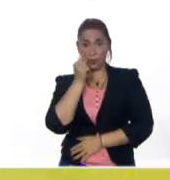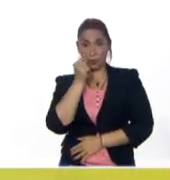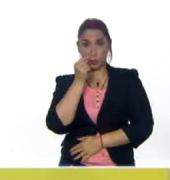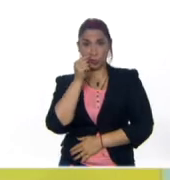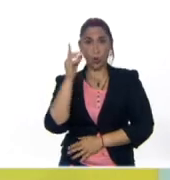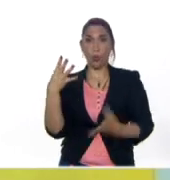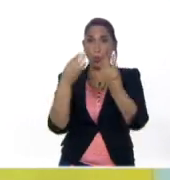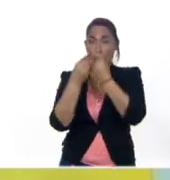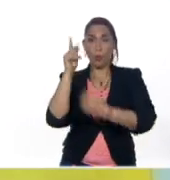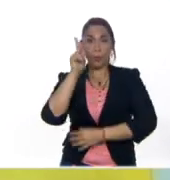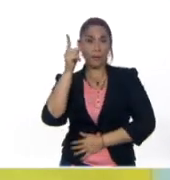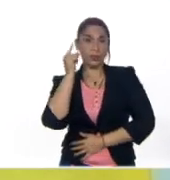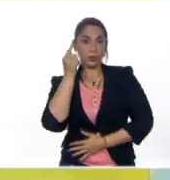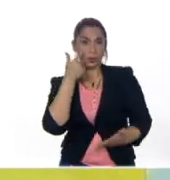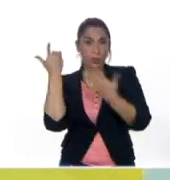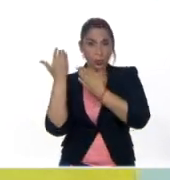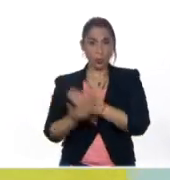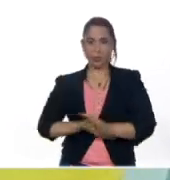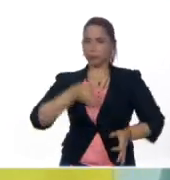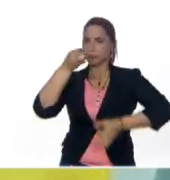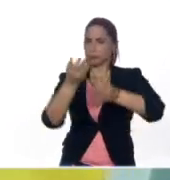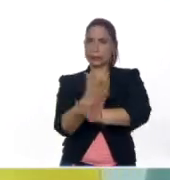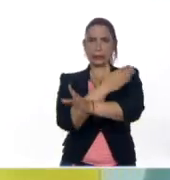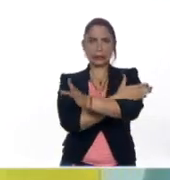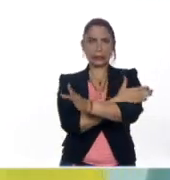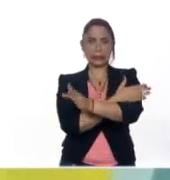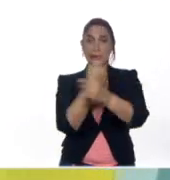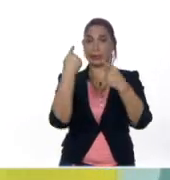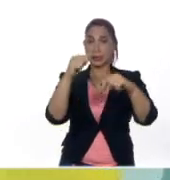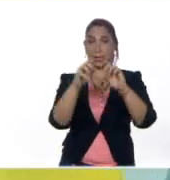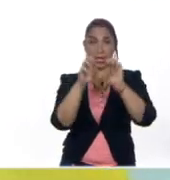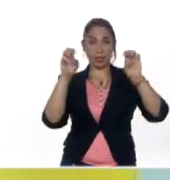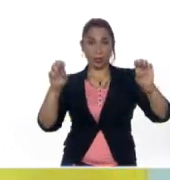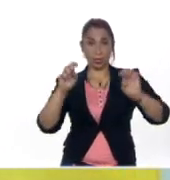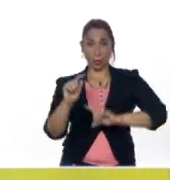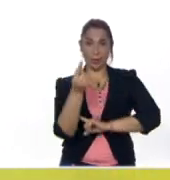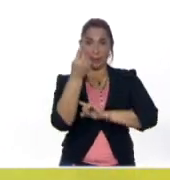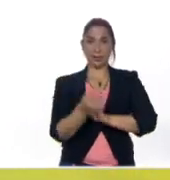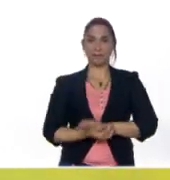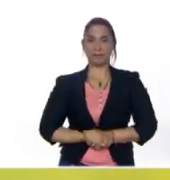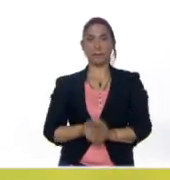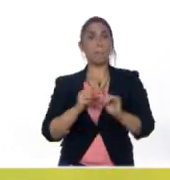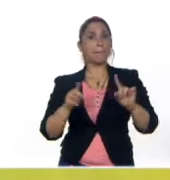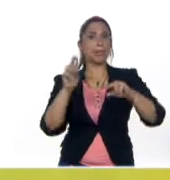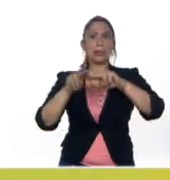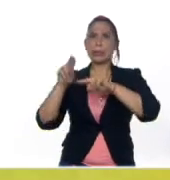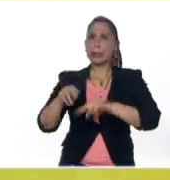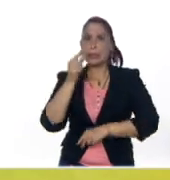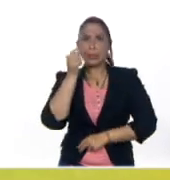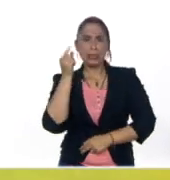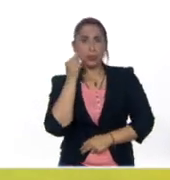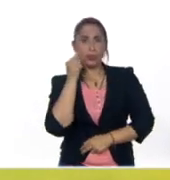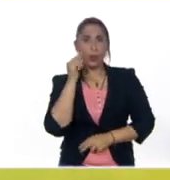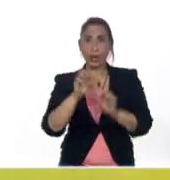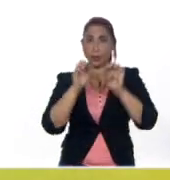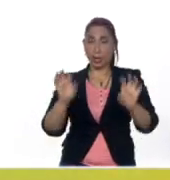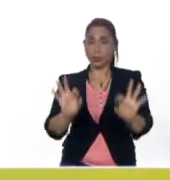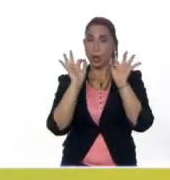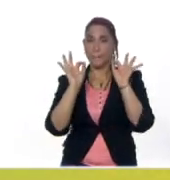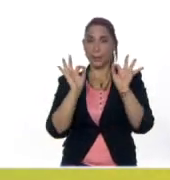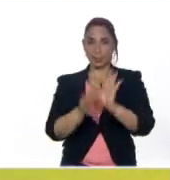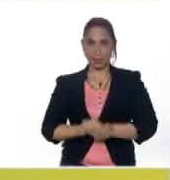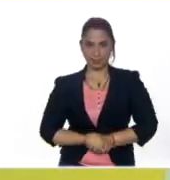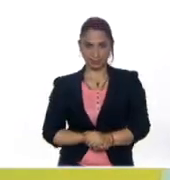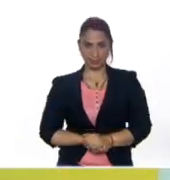Vázquez junto a la profesora Yelixa Borges en el nivel de educación primaria. Pero los niños y niñas con necesidades educativas